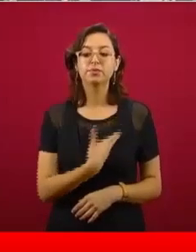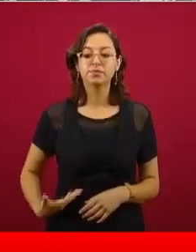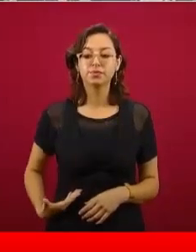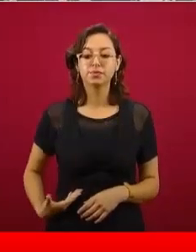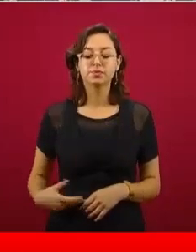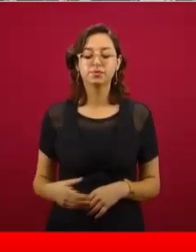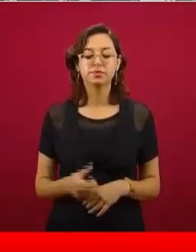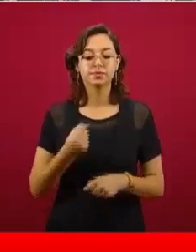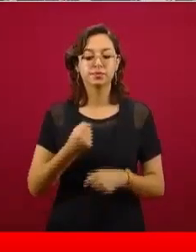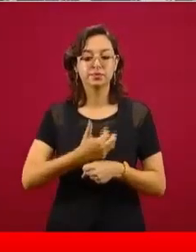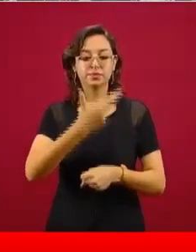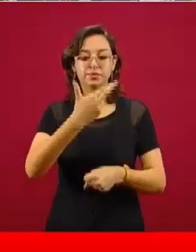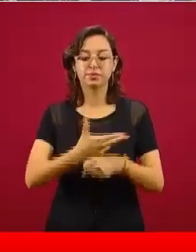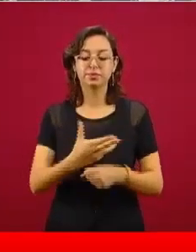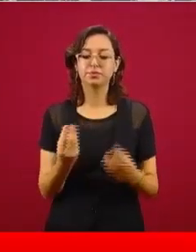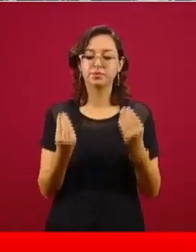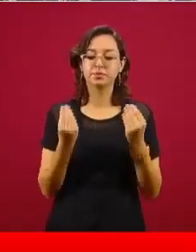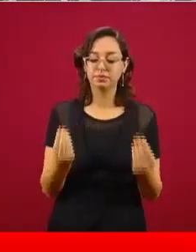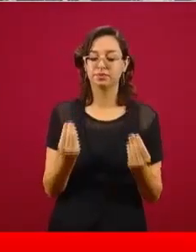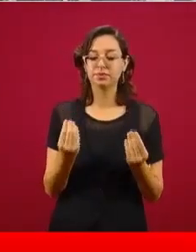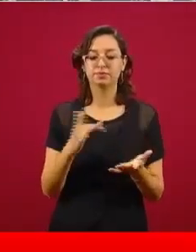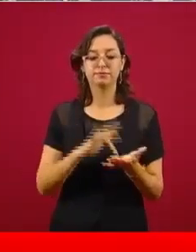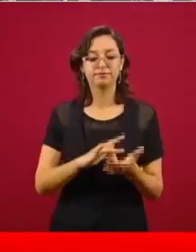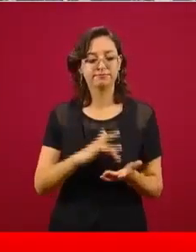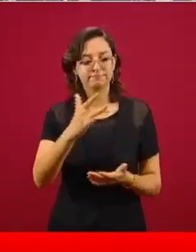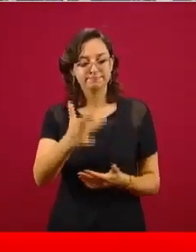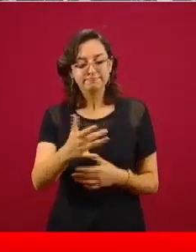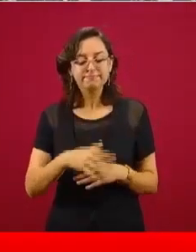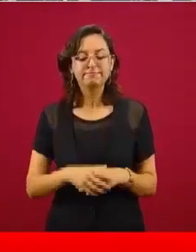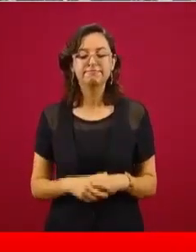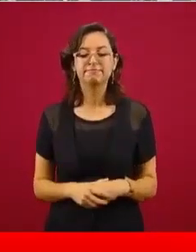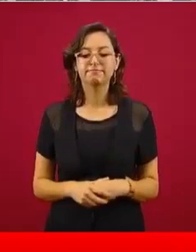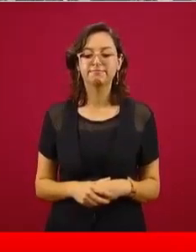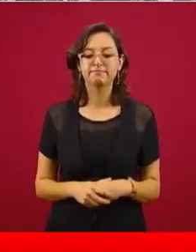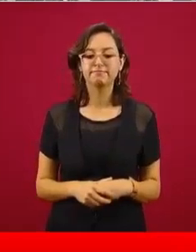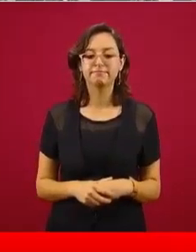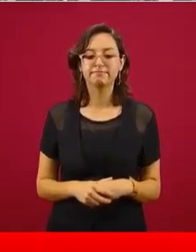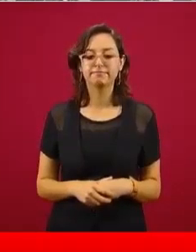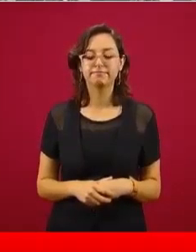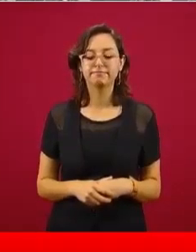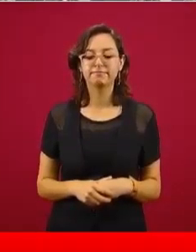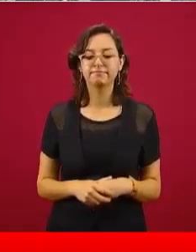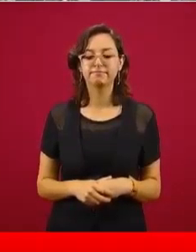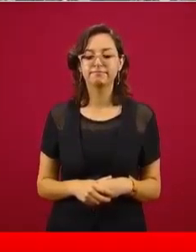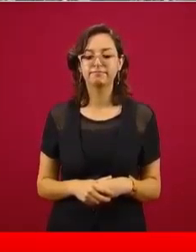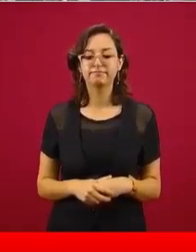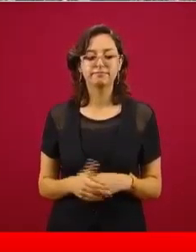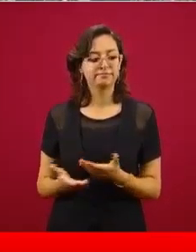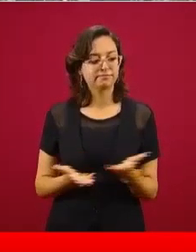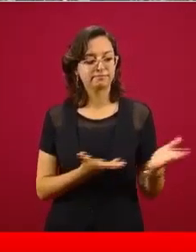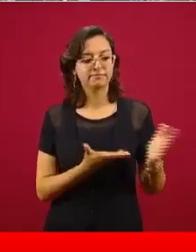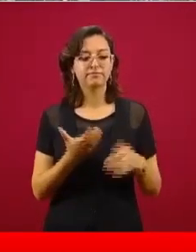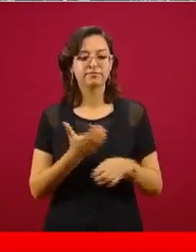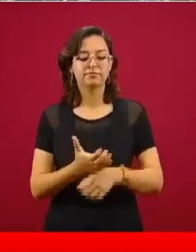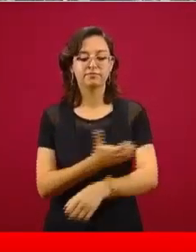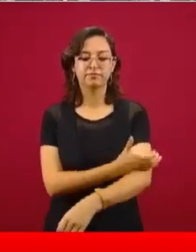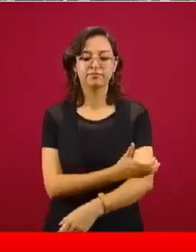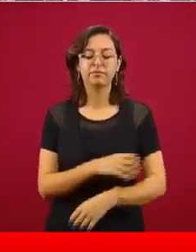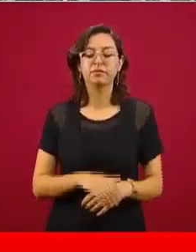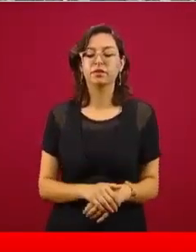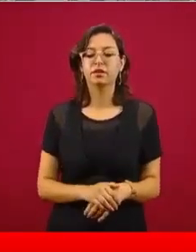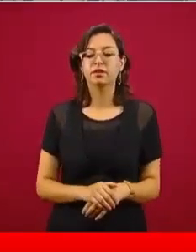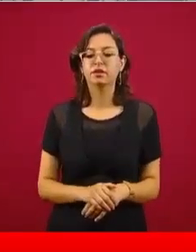Señor secretario, muchas gracias por sus palabras. Secretario, canciller, compañeros y compañeras,